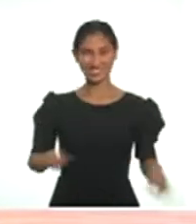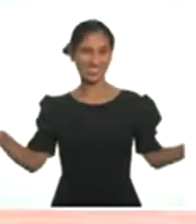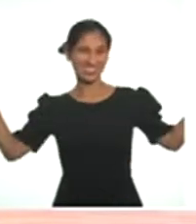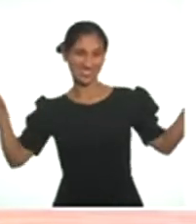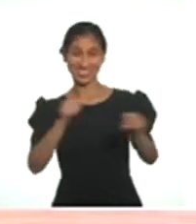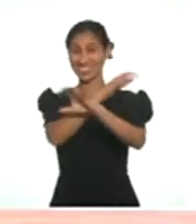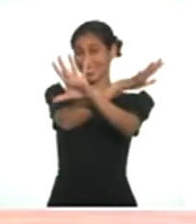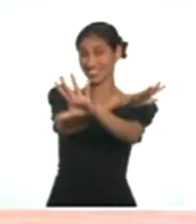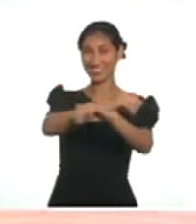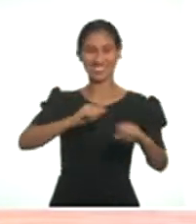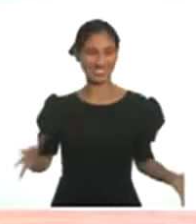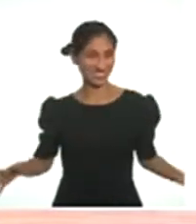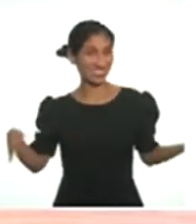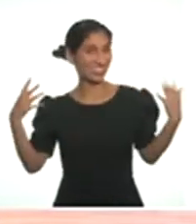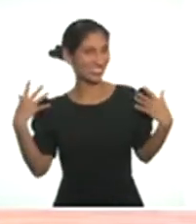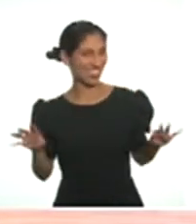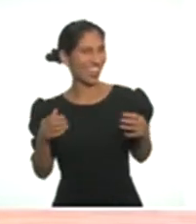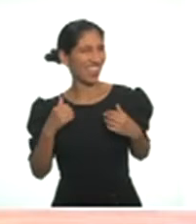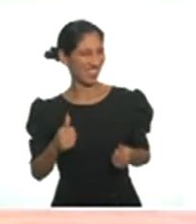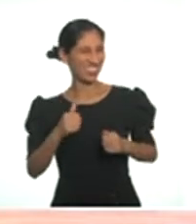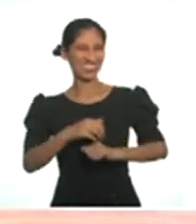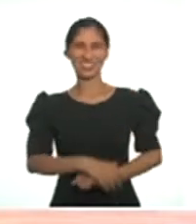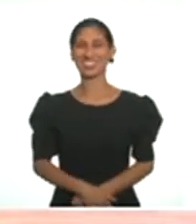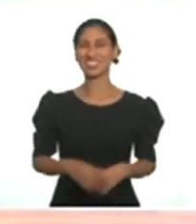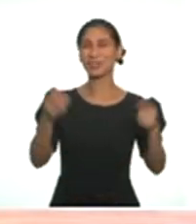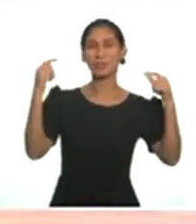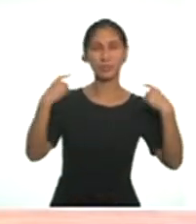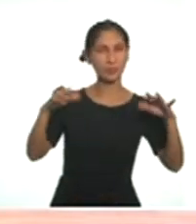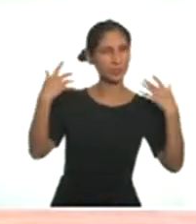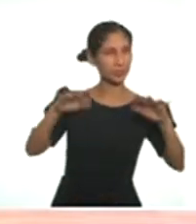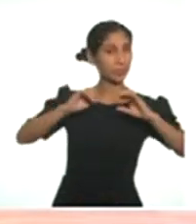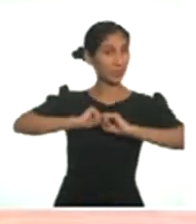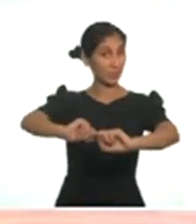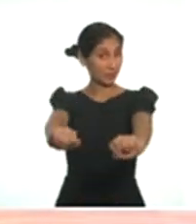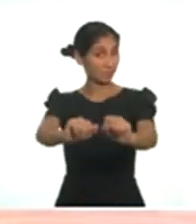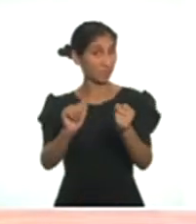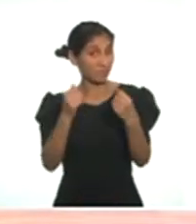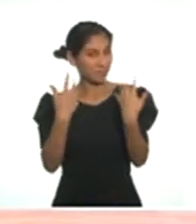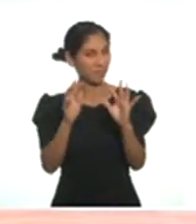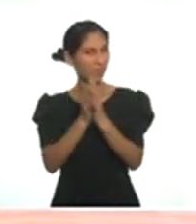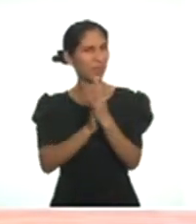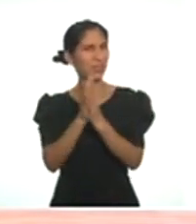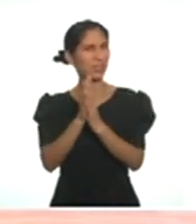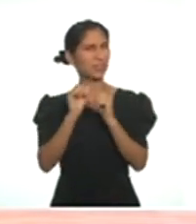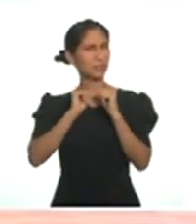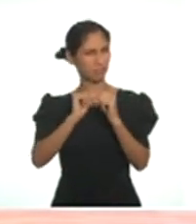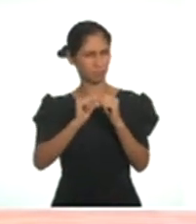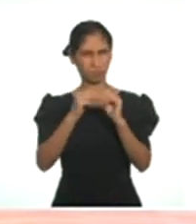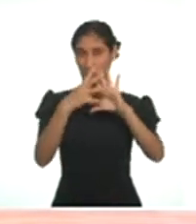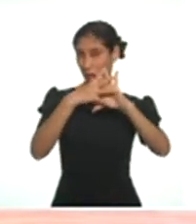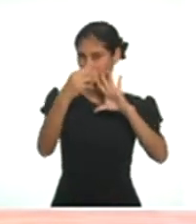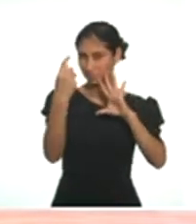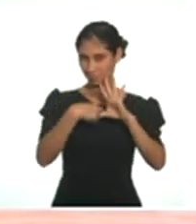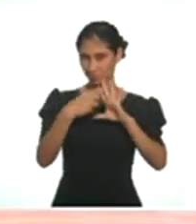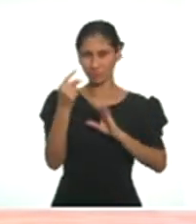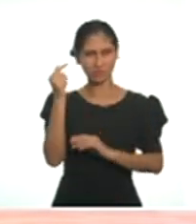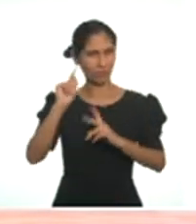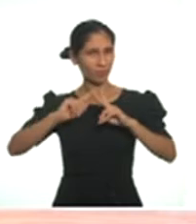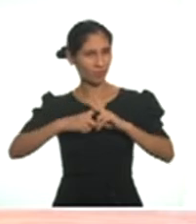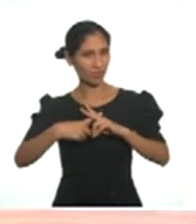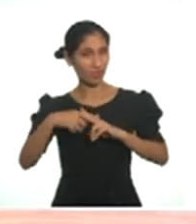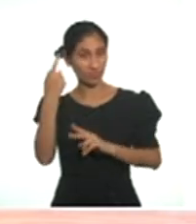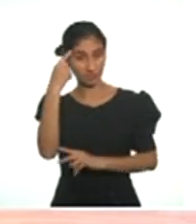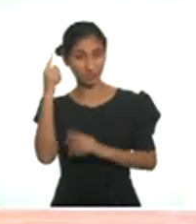7, 8. Buenísimo. Y ahora que ya hemos despertado el cuerpo, los reto a seguirme con este ritmo. Y